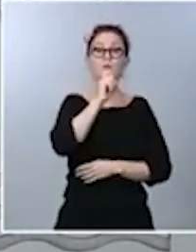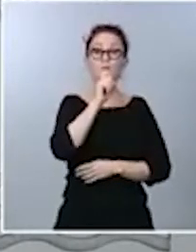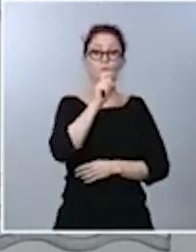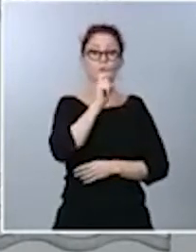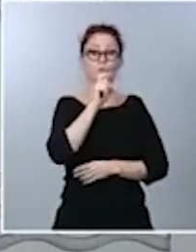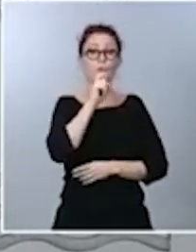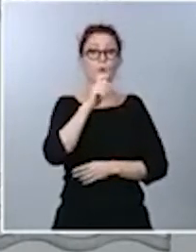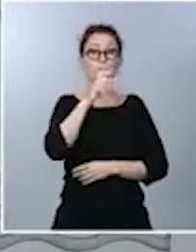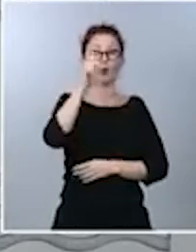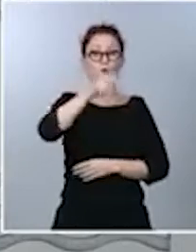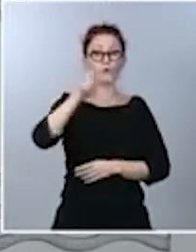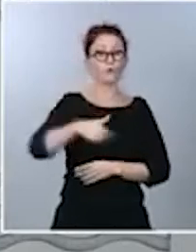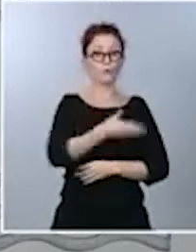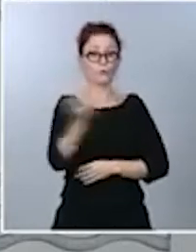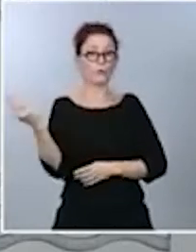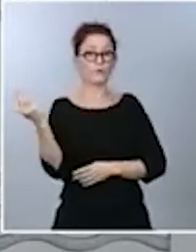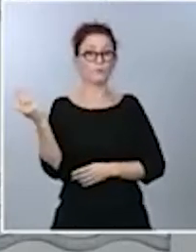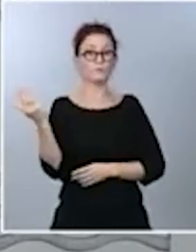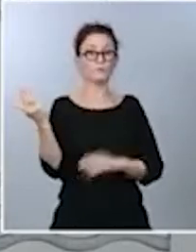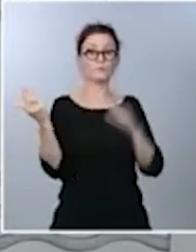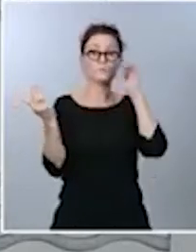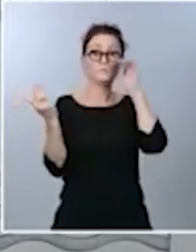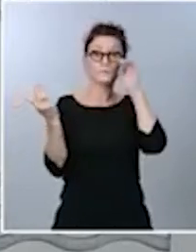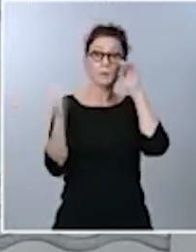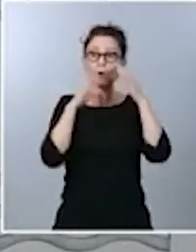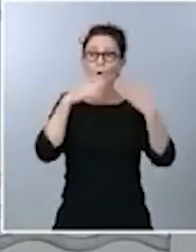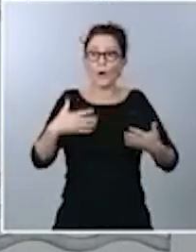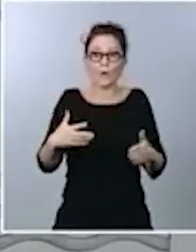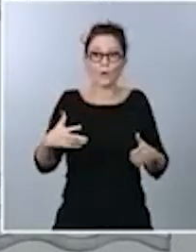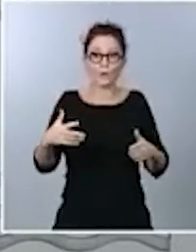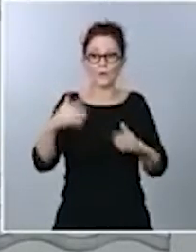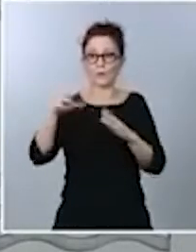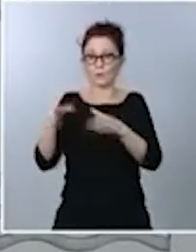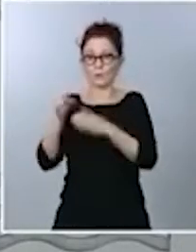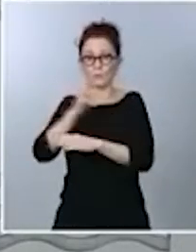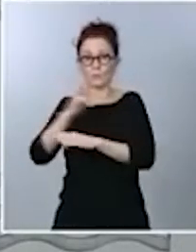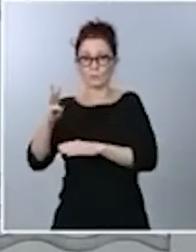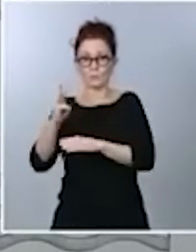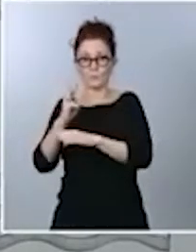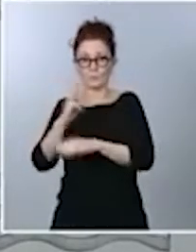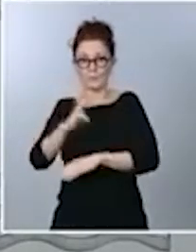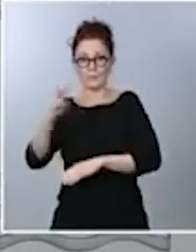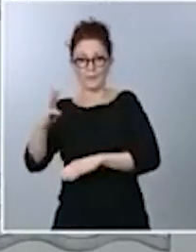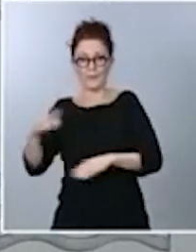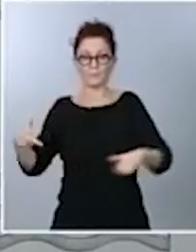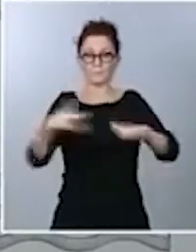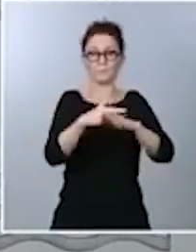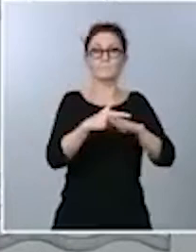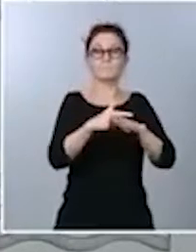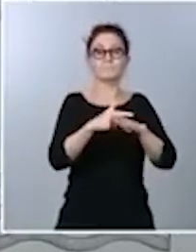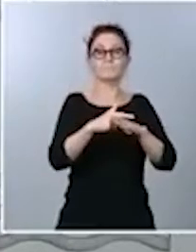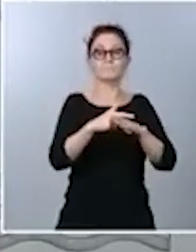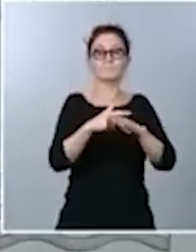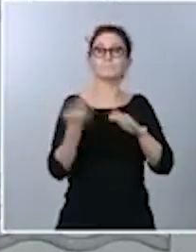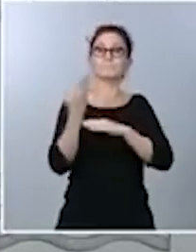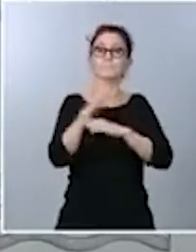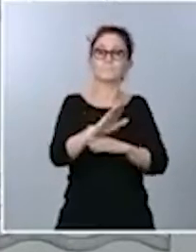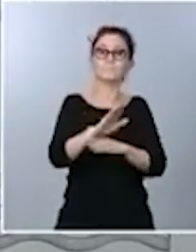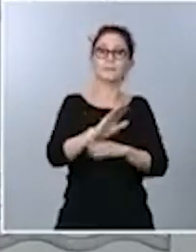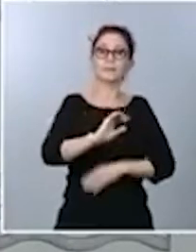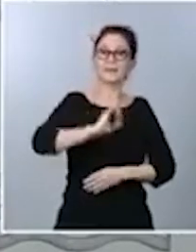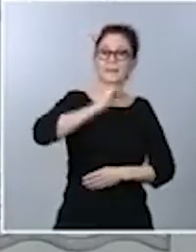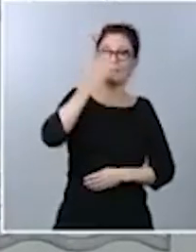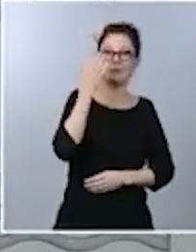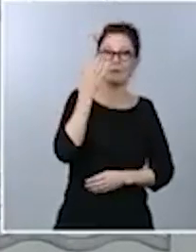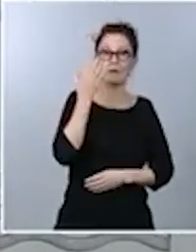ciudadanos. Y, en este sentido, ante el bloqueo provocado por el Partido Popular, se ha presentado una iniciativa en el Congreso de los Diputados por